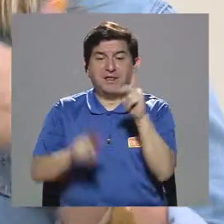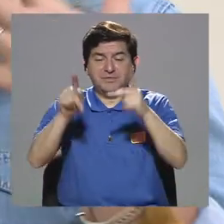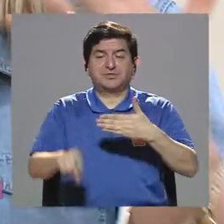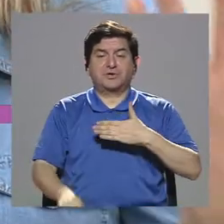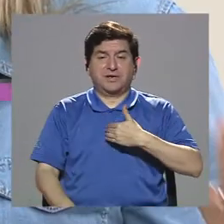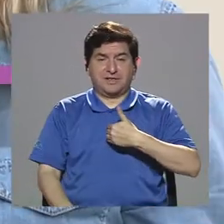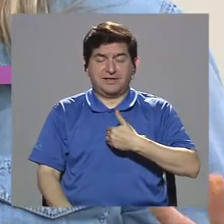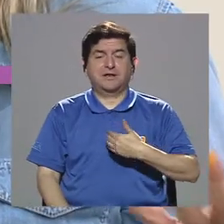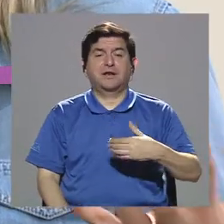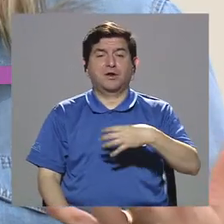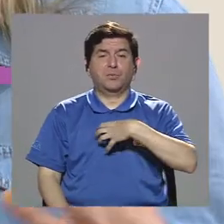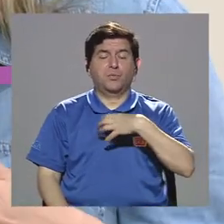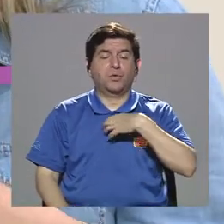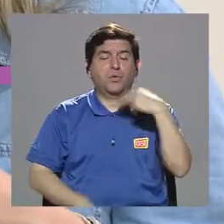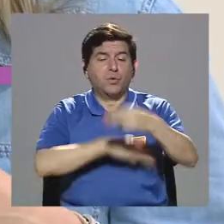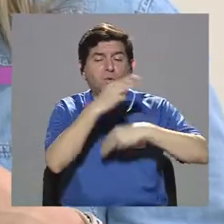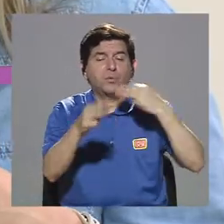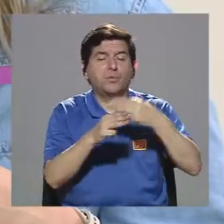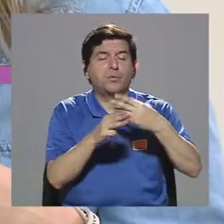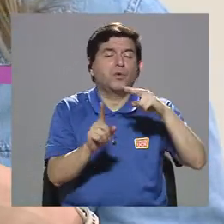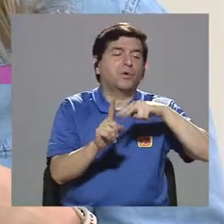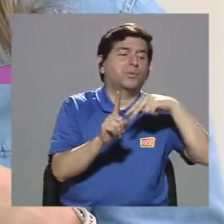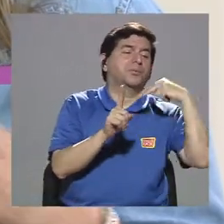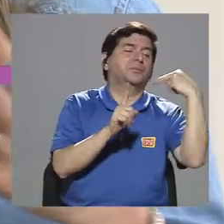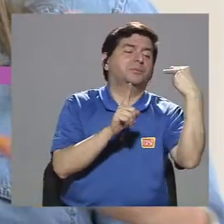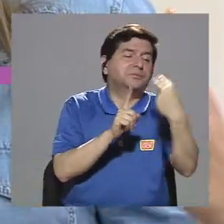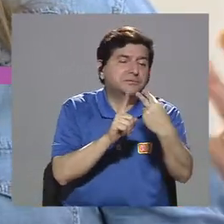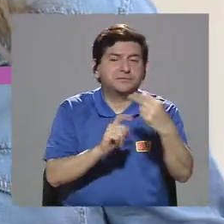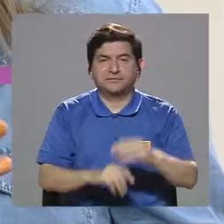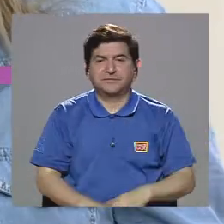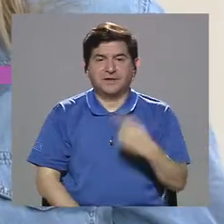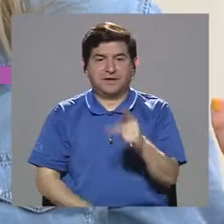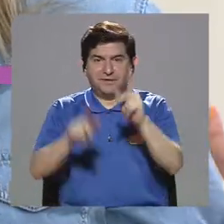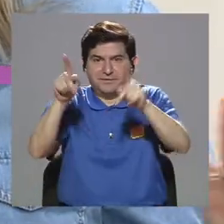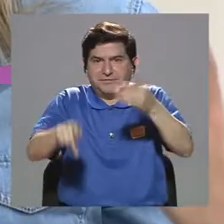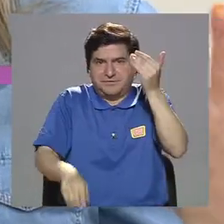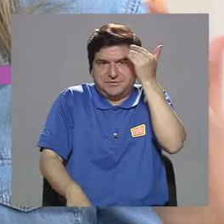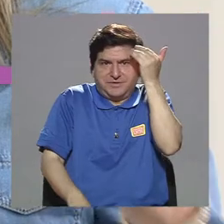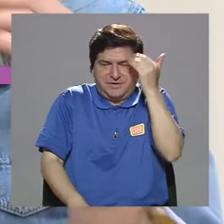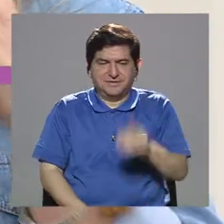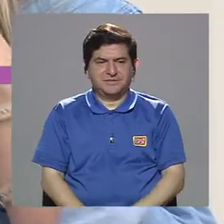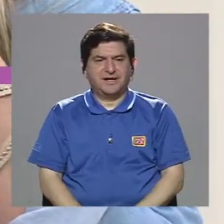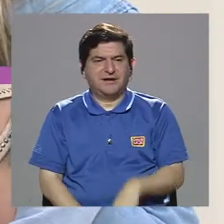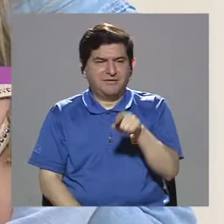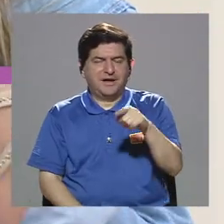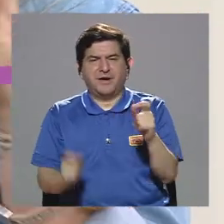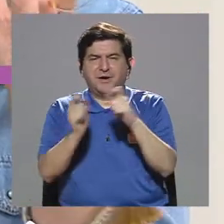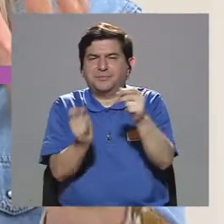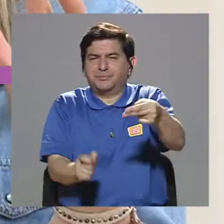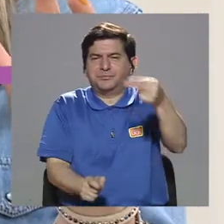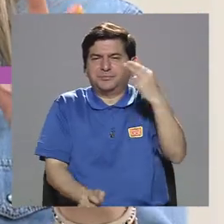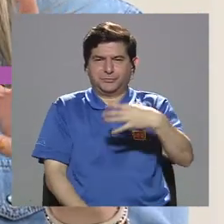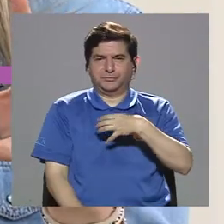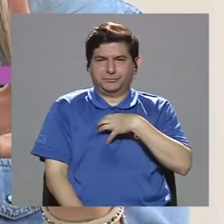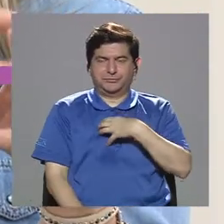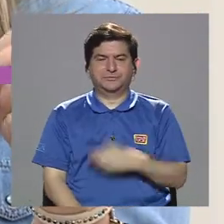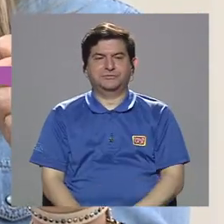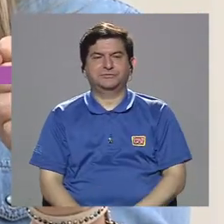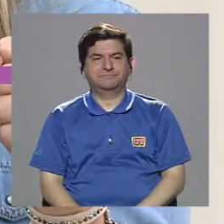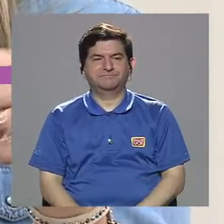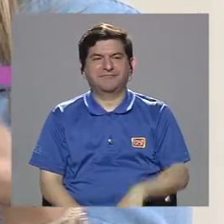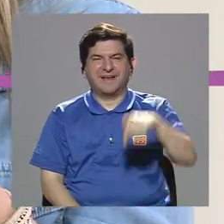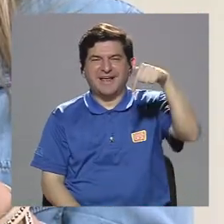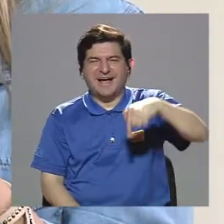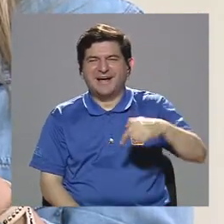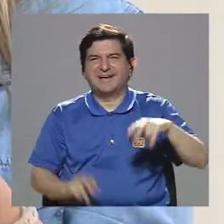su perspectiva, cada quien sabe, digamos, los antecedentes y todo. Entonces las recetas aquí, ¿verdad?